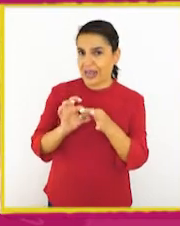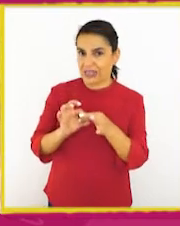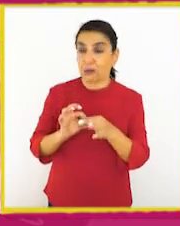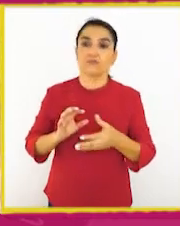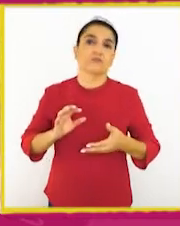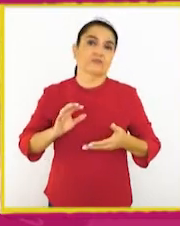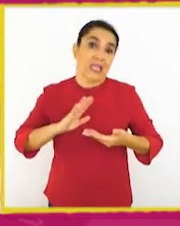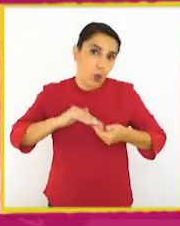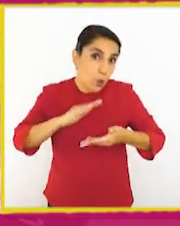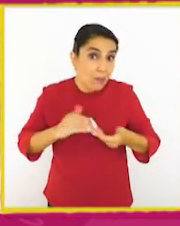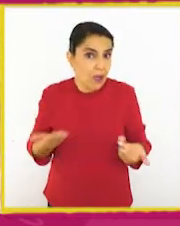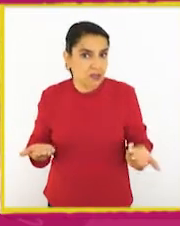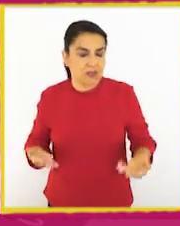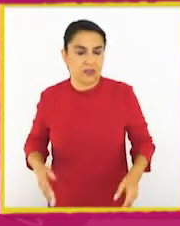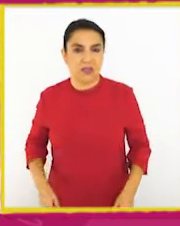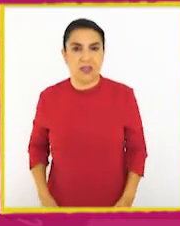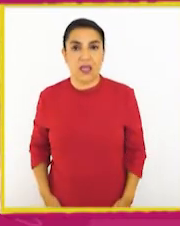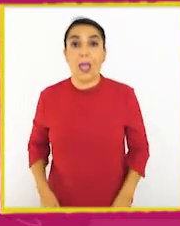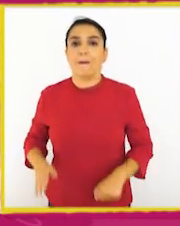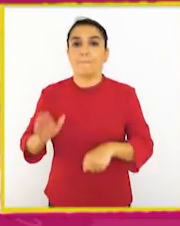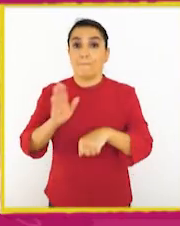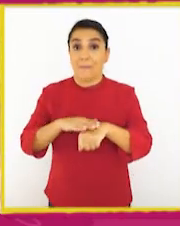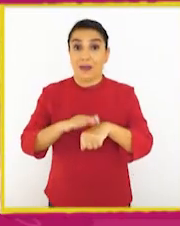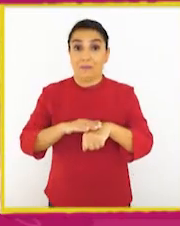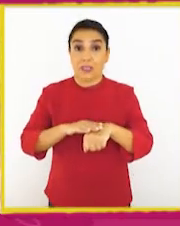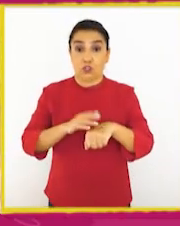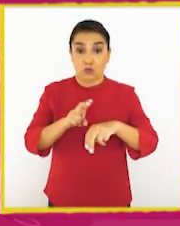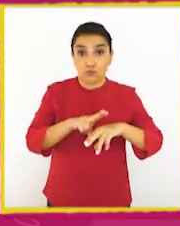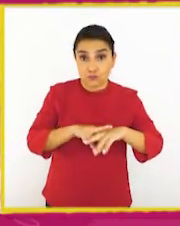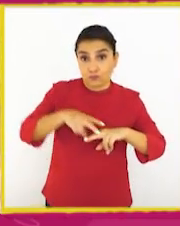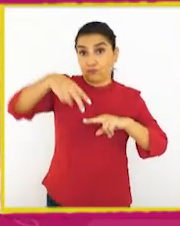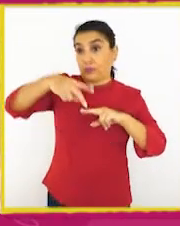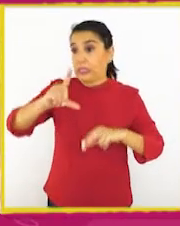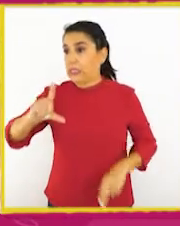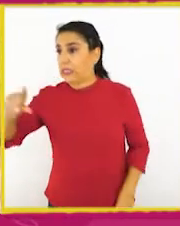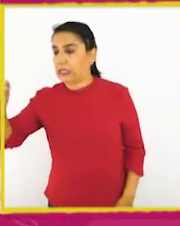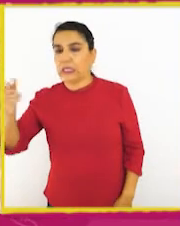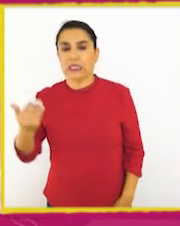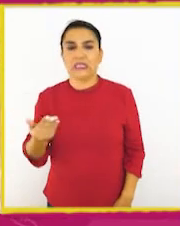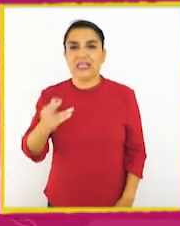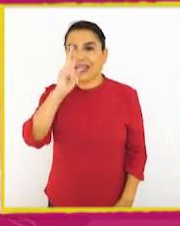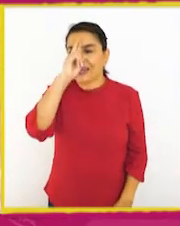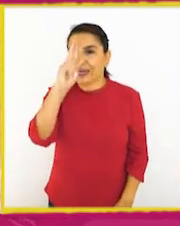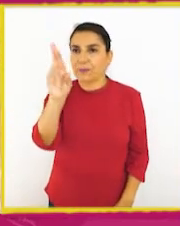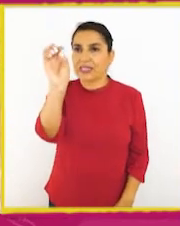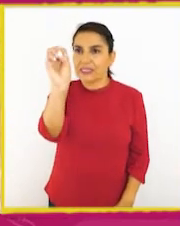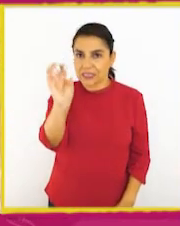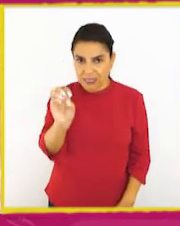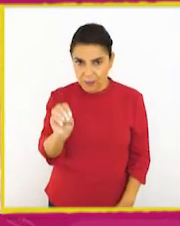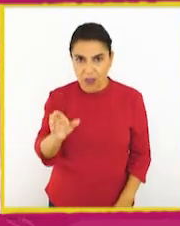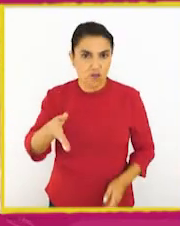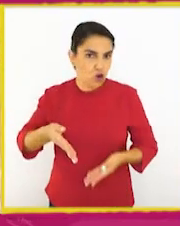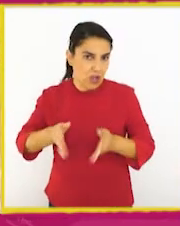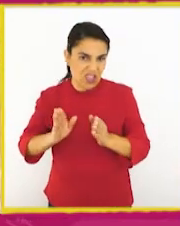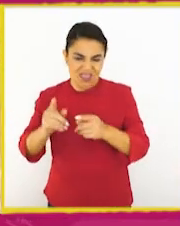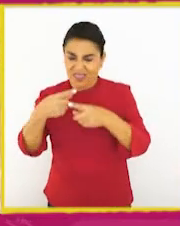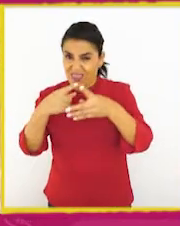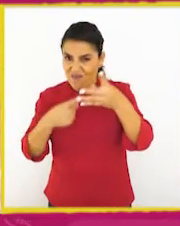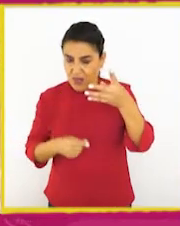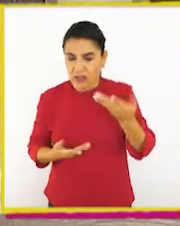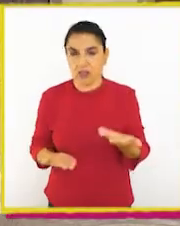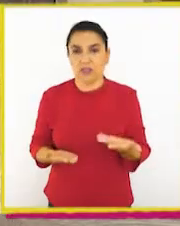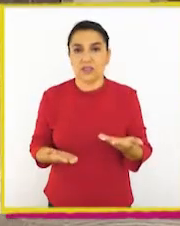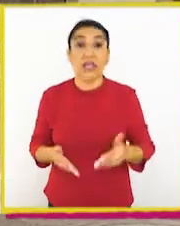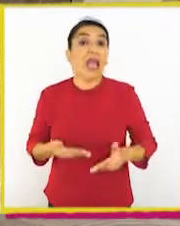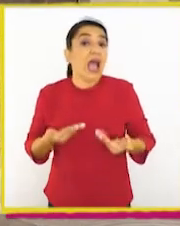dar las gracias y disculparse, pedir permiso al levantarse de la mesa, respetar los semáforos en las calles, entre otros.